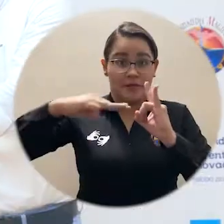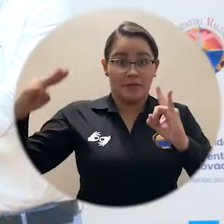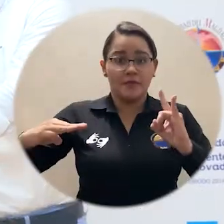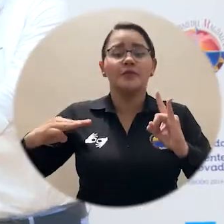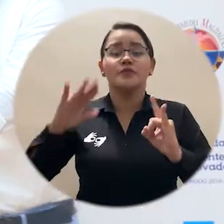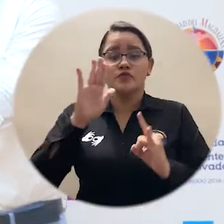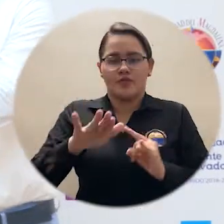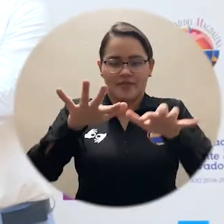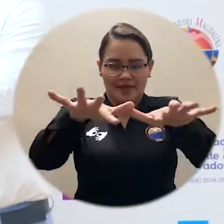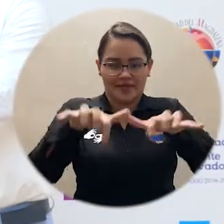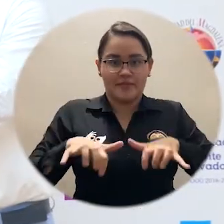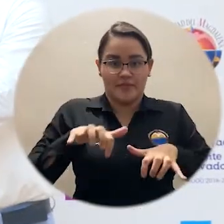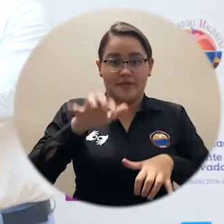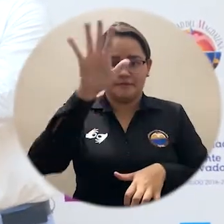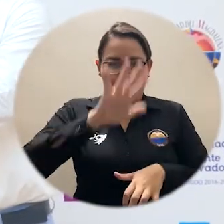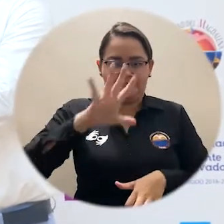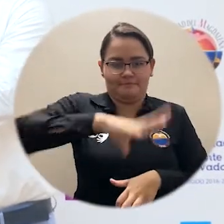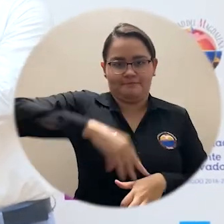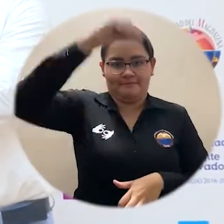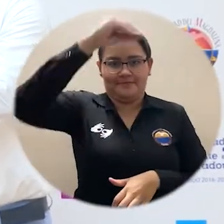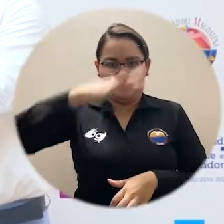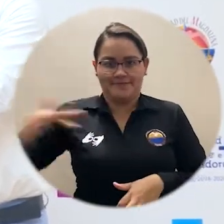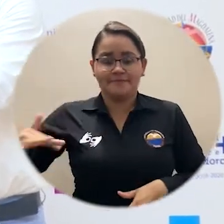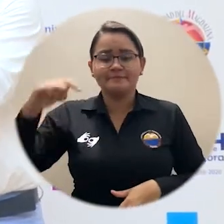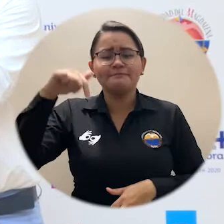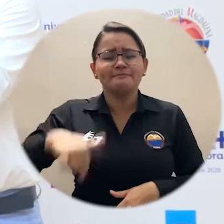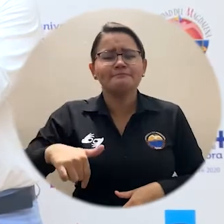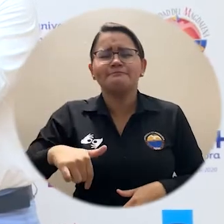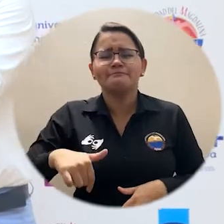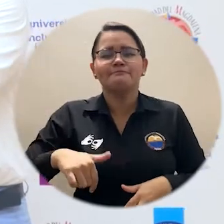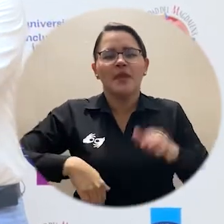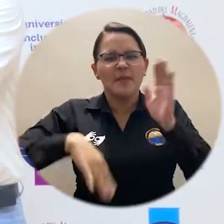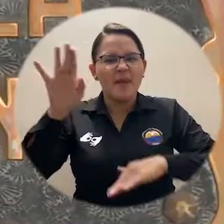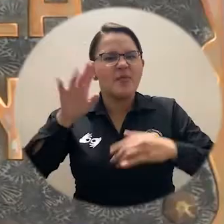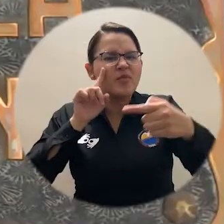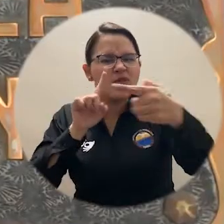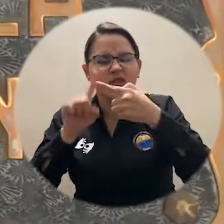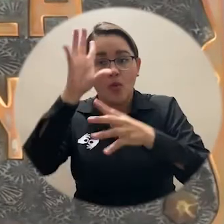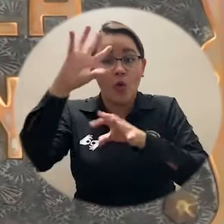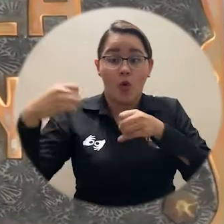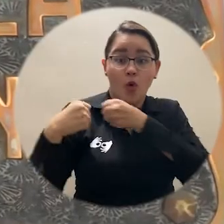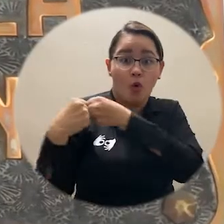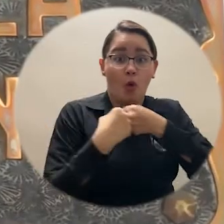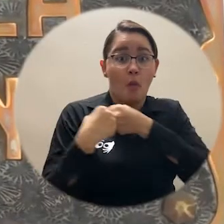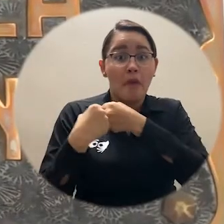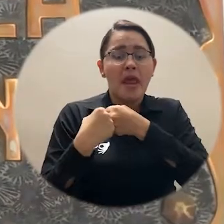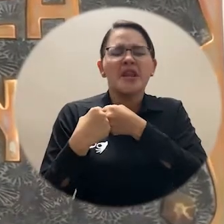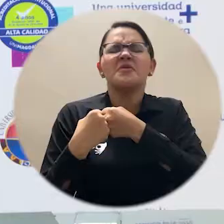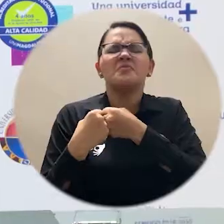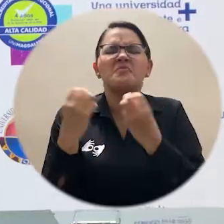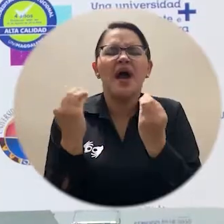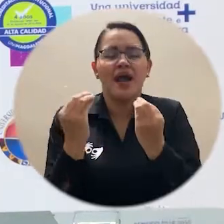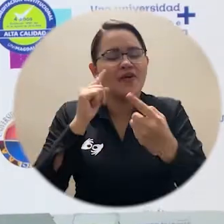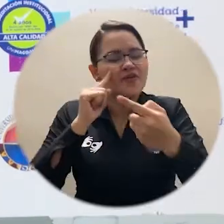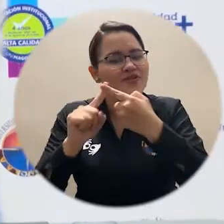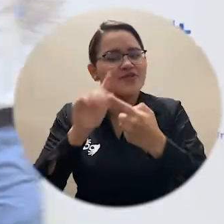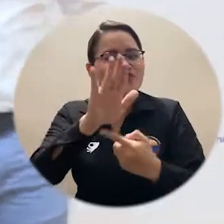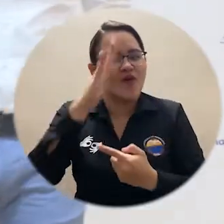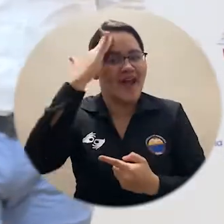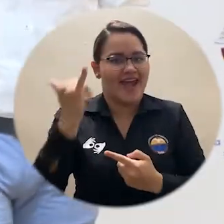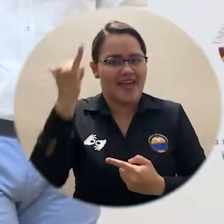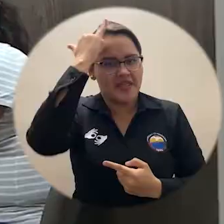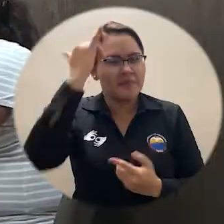La Universidad del Magdalena y la Asamblea Departamental del Magdalena oficializaron un convenio marco de cooperación de carácter eminentemente